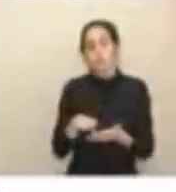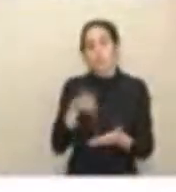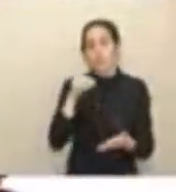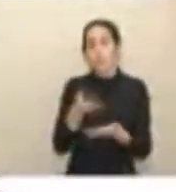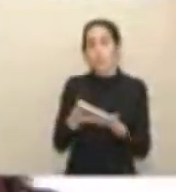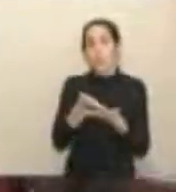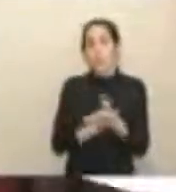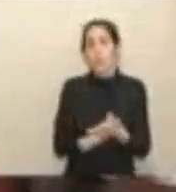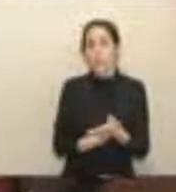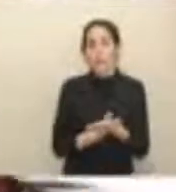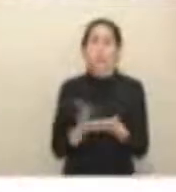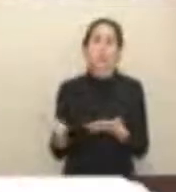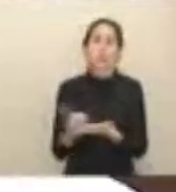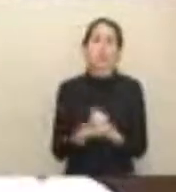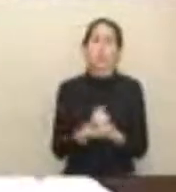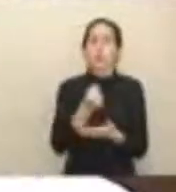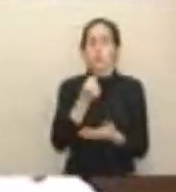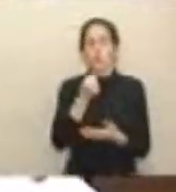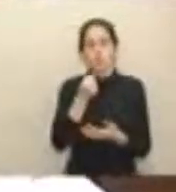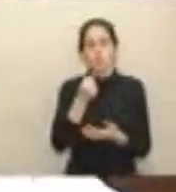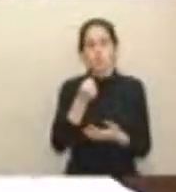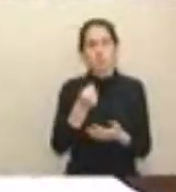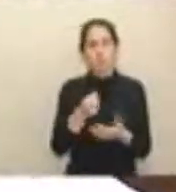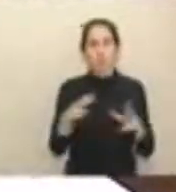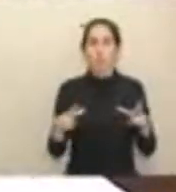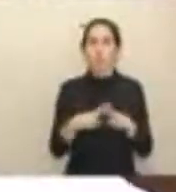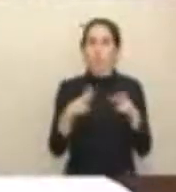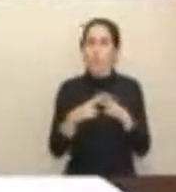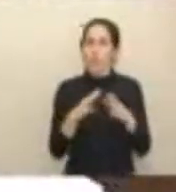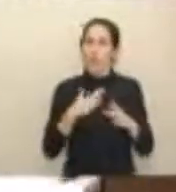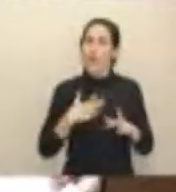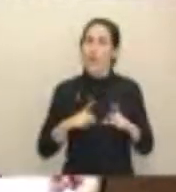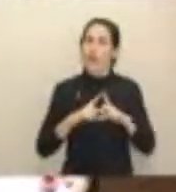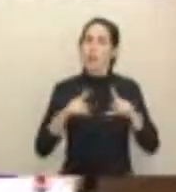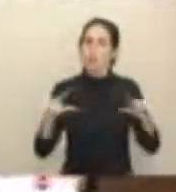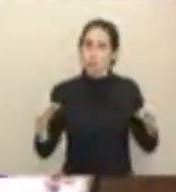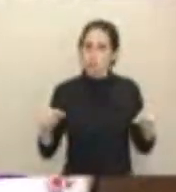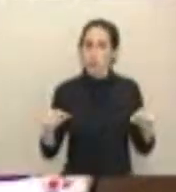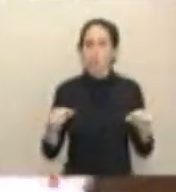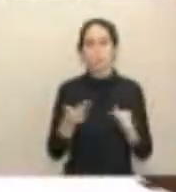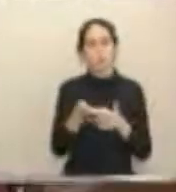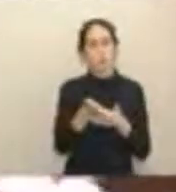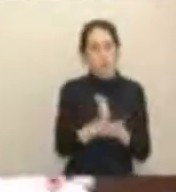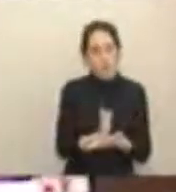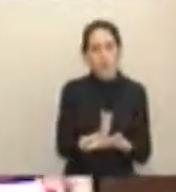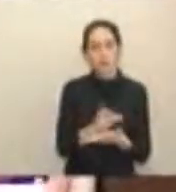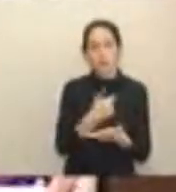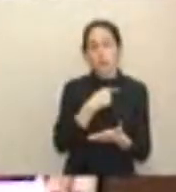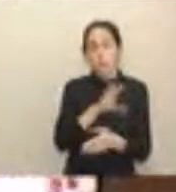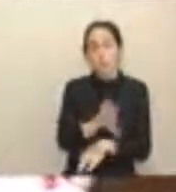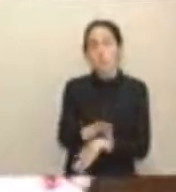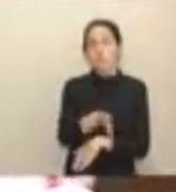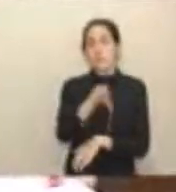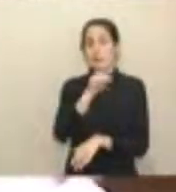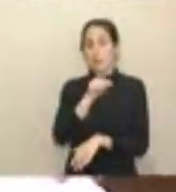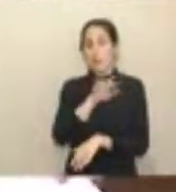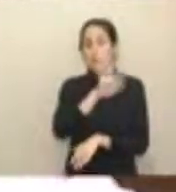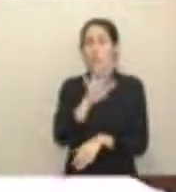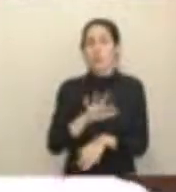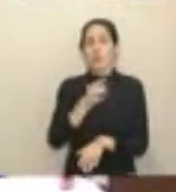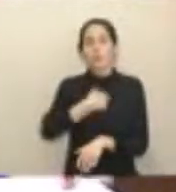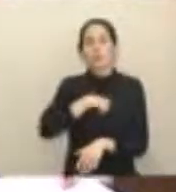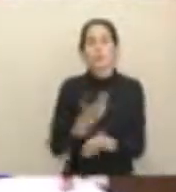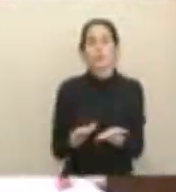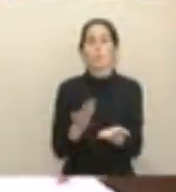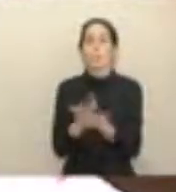nadie interpreta a todo el mundo, pero una buena parte de la sociedad asturiana en su conjunto creemos interpretarla si pedimos esa gratuidad